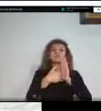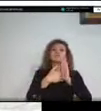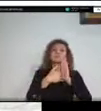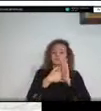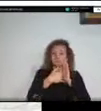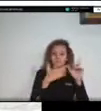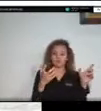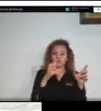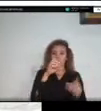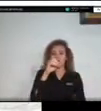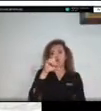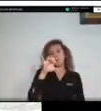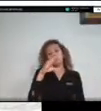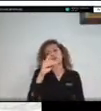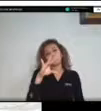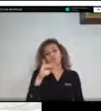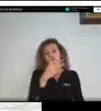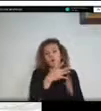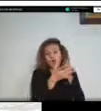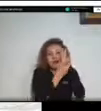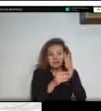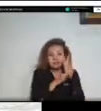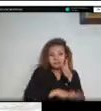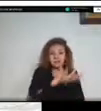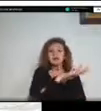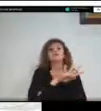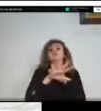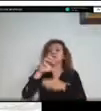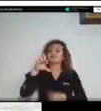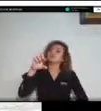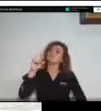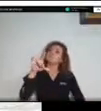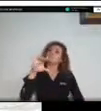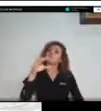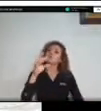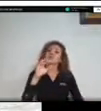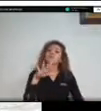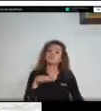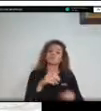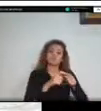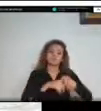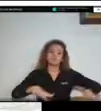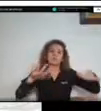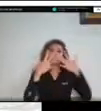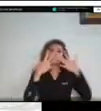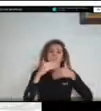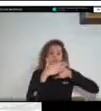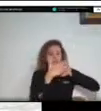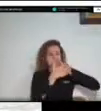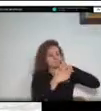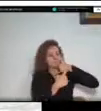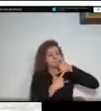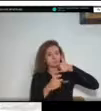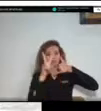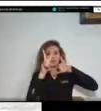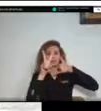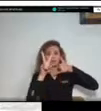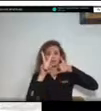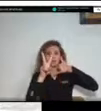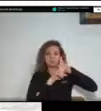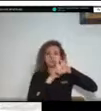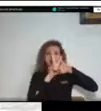pasamos por 21 departamentos 20 departamentos 228 municipios del territorio nacional